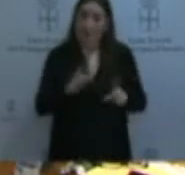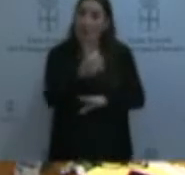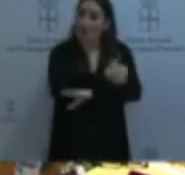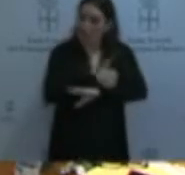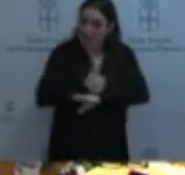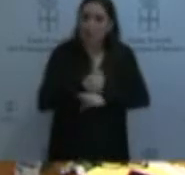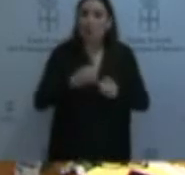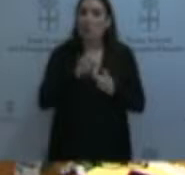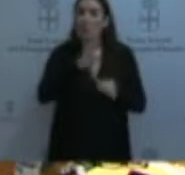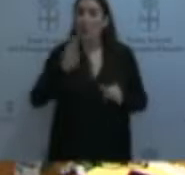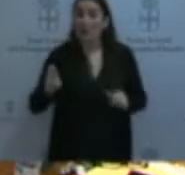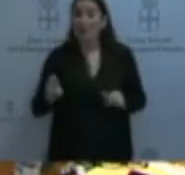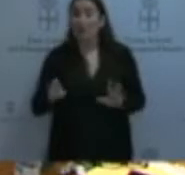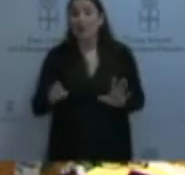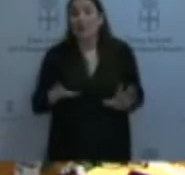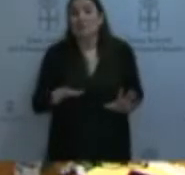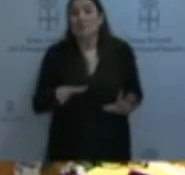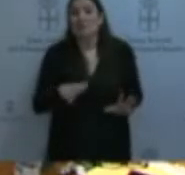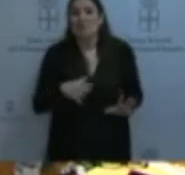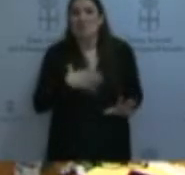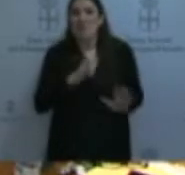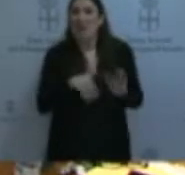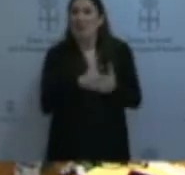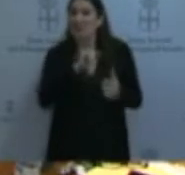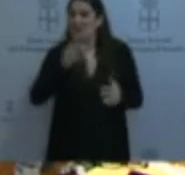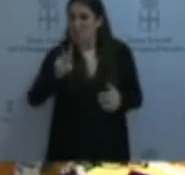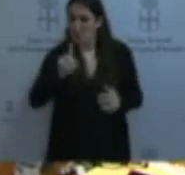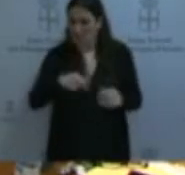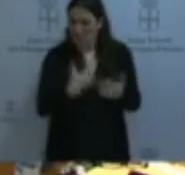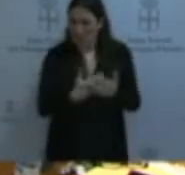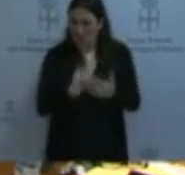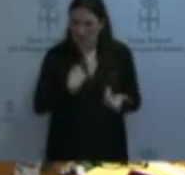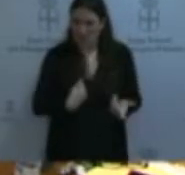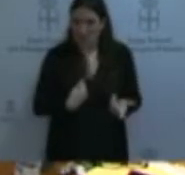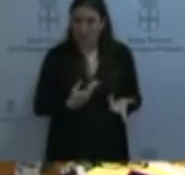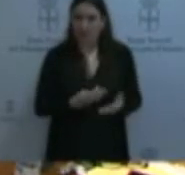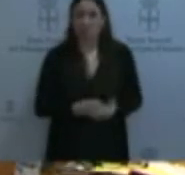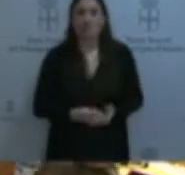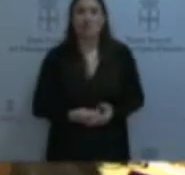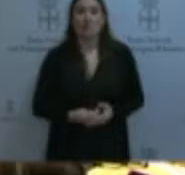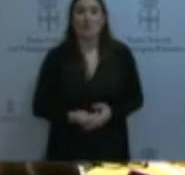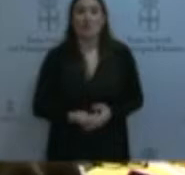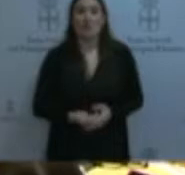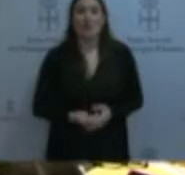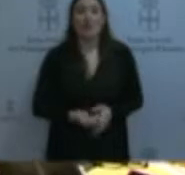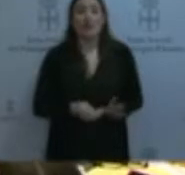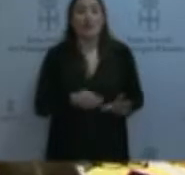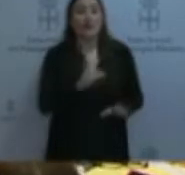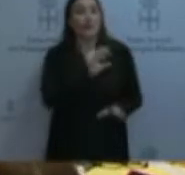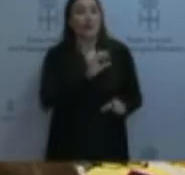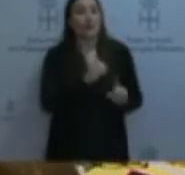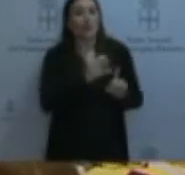y el Partido Popular, igual tengo miedo que hasta Izquierda Unida. Nos le hicieron llegar, como ustedes, señorías de Foro, una